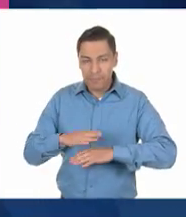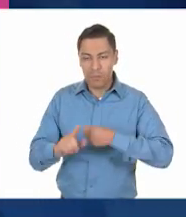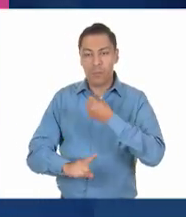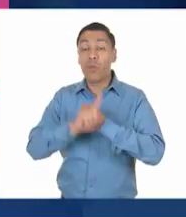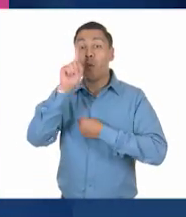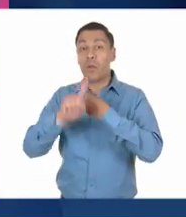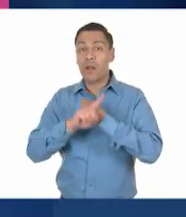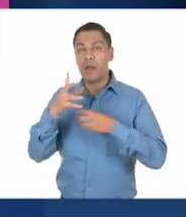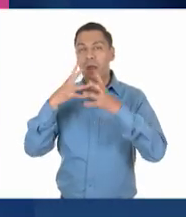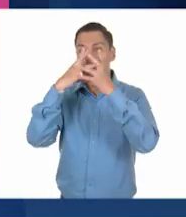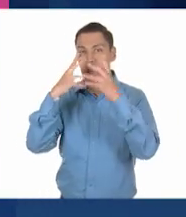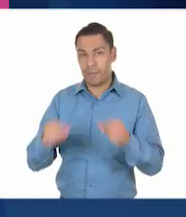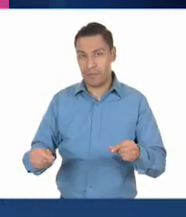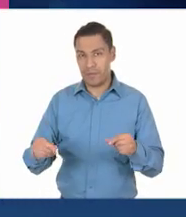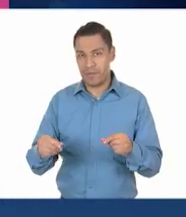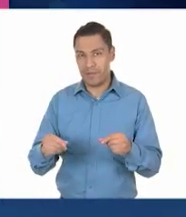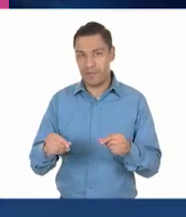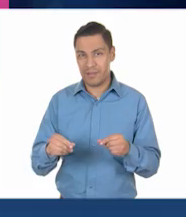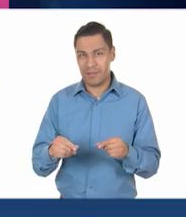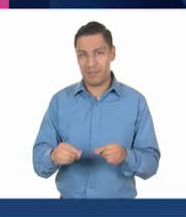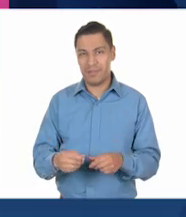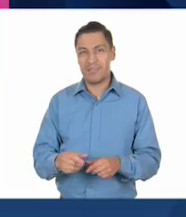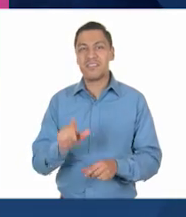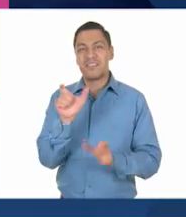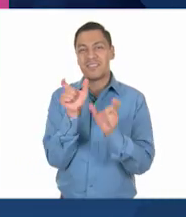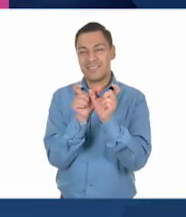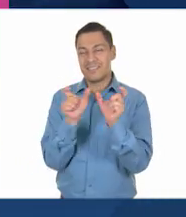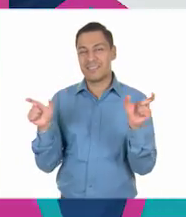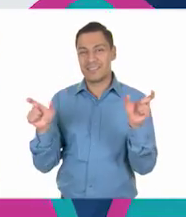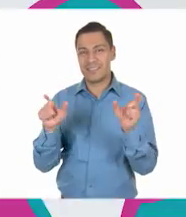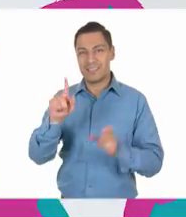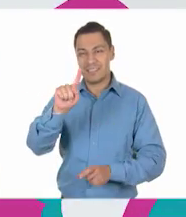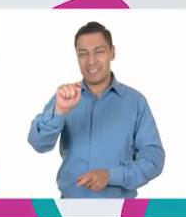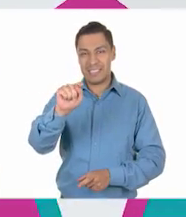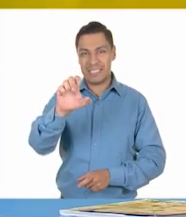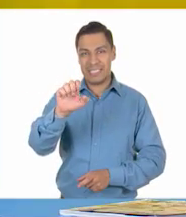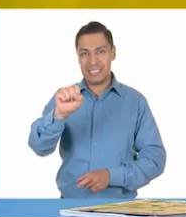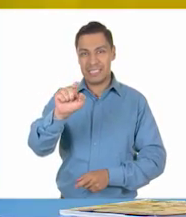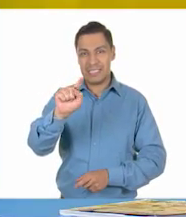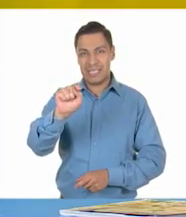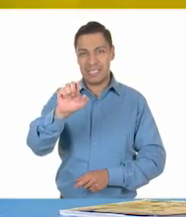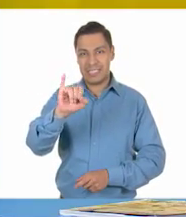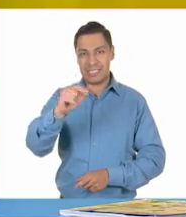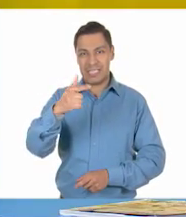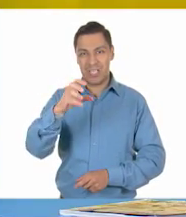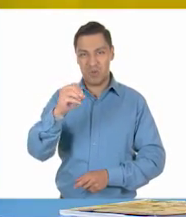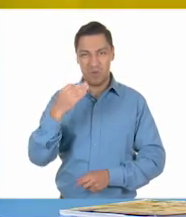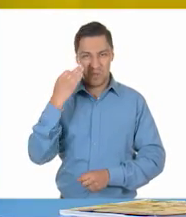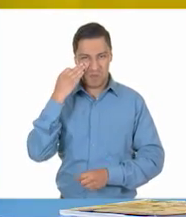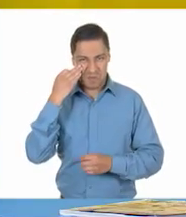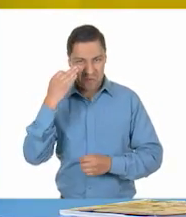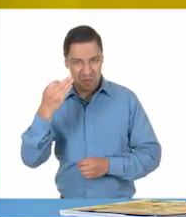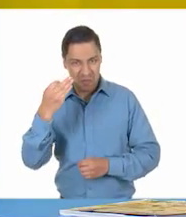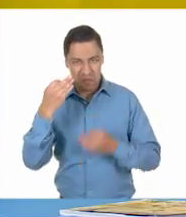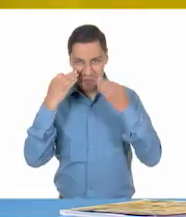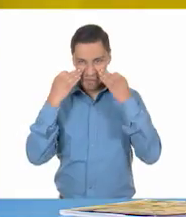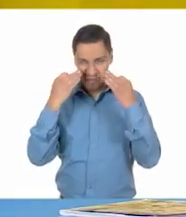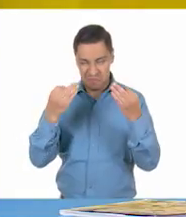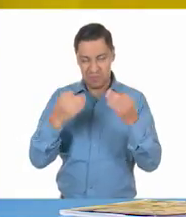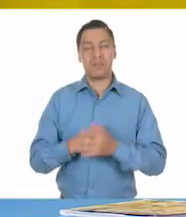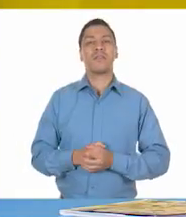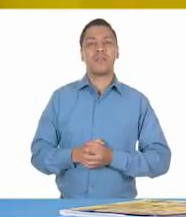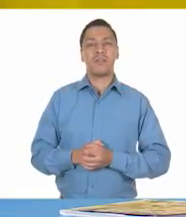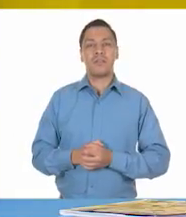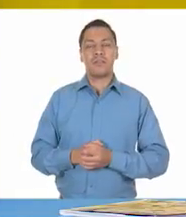es testigo. Perfecto, excelente. Qué bien que recuerden lo que hemos visto hasta el momento. Y entonces